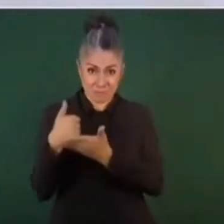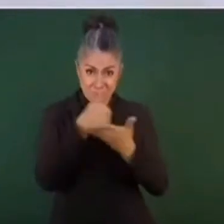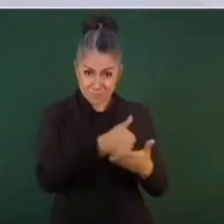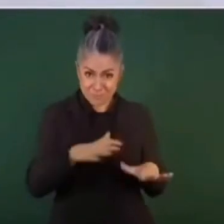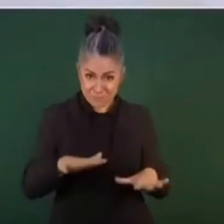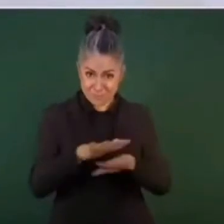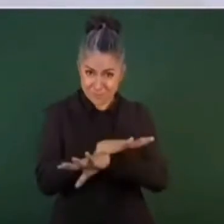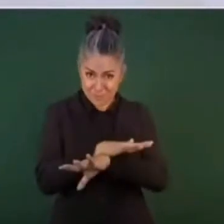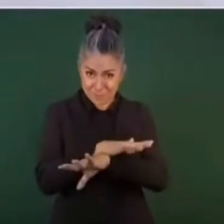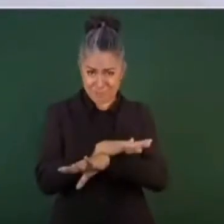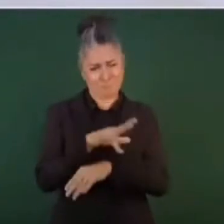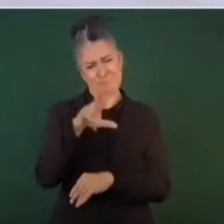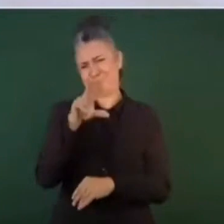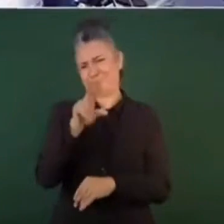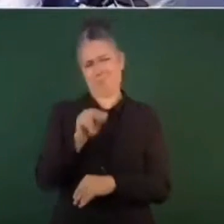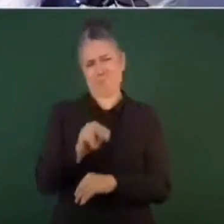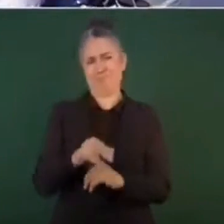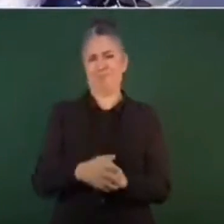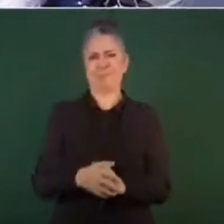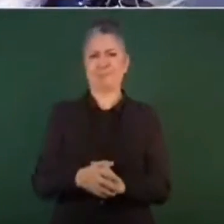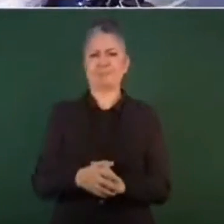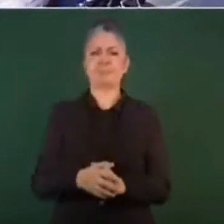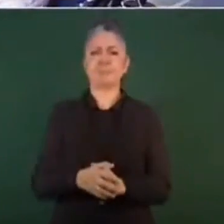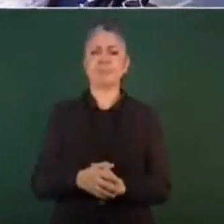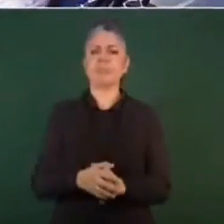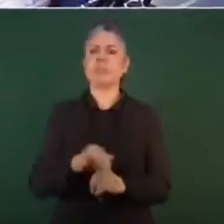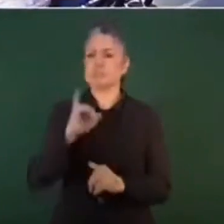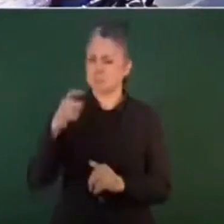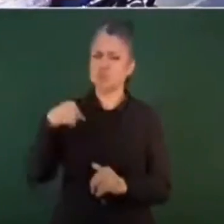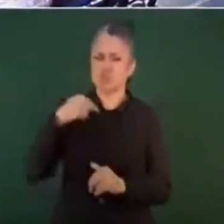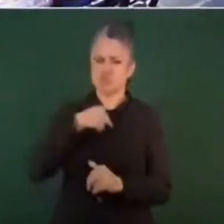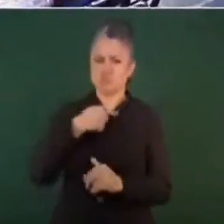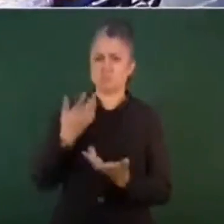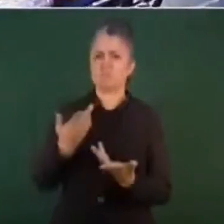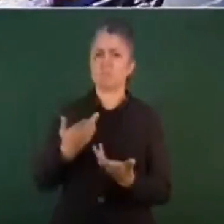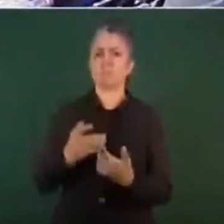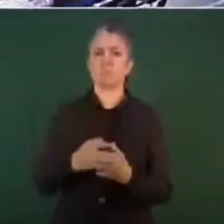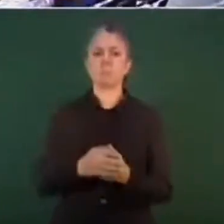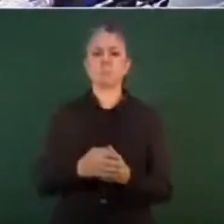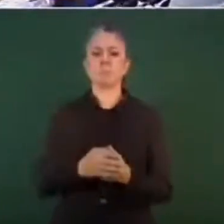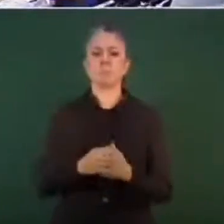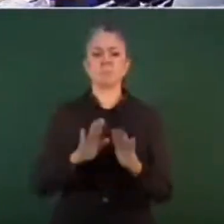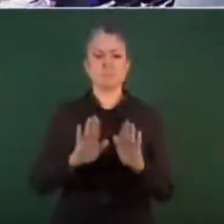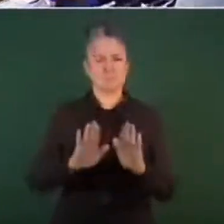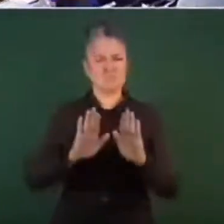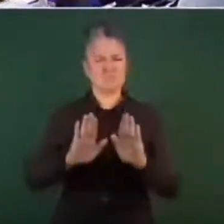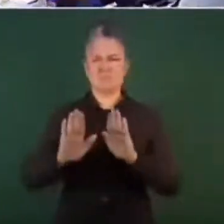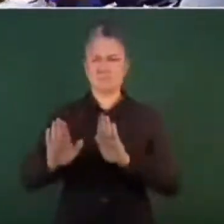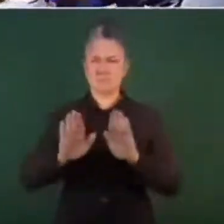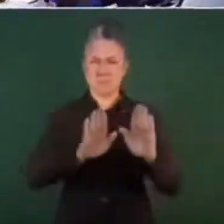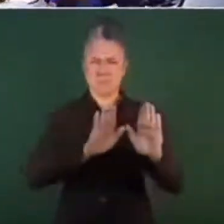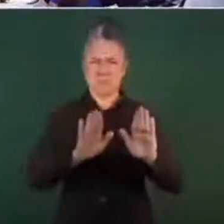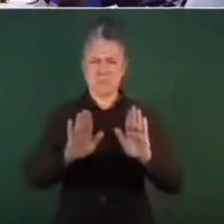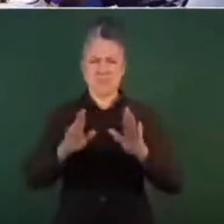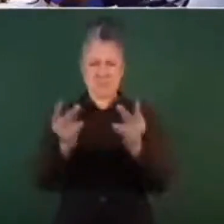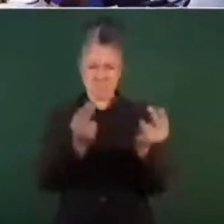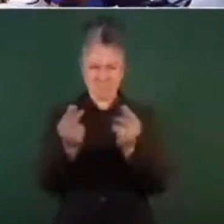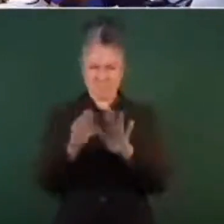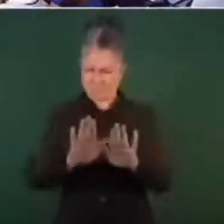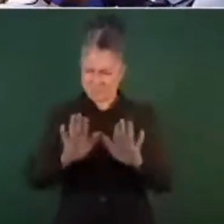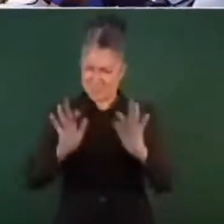claro que sí claro que sí en eso estamos no vamos espérense cuál es la prisa